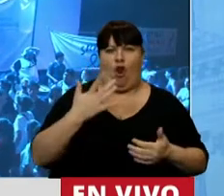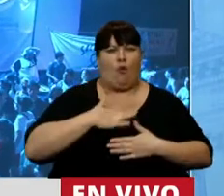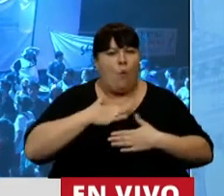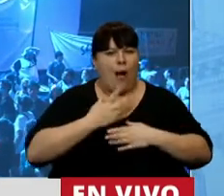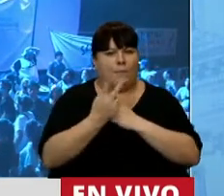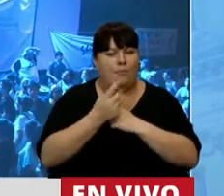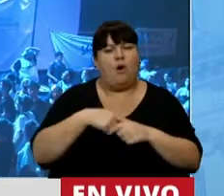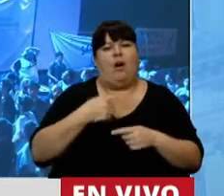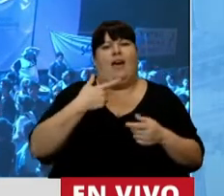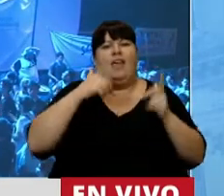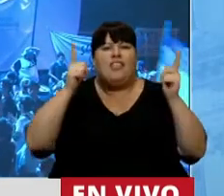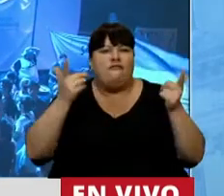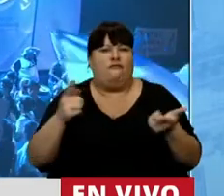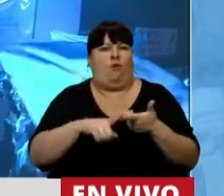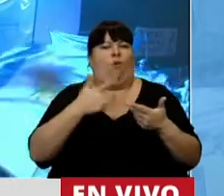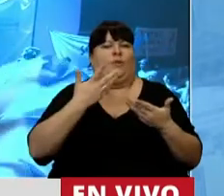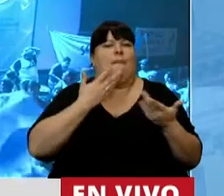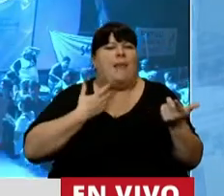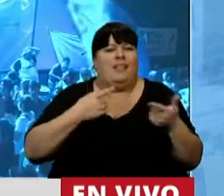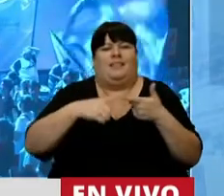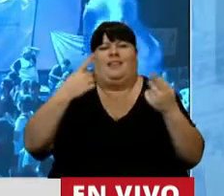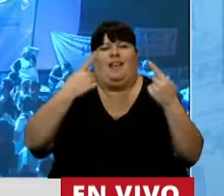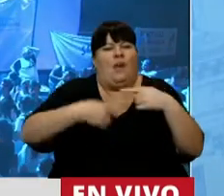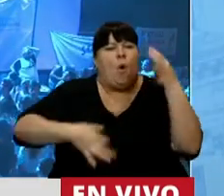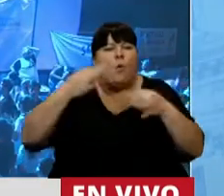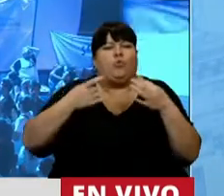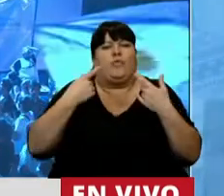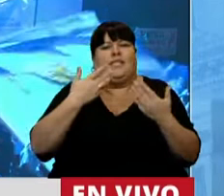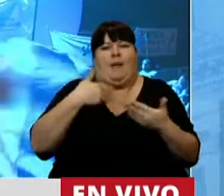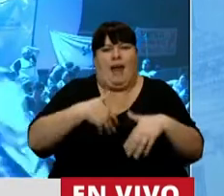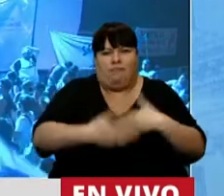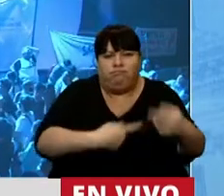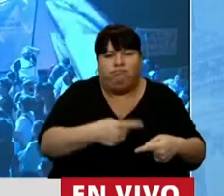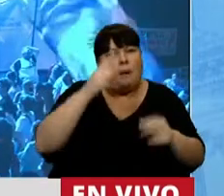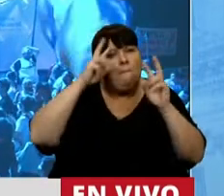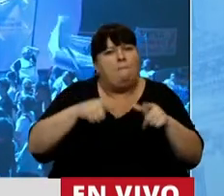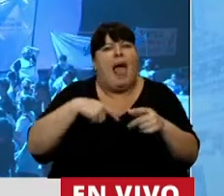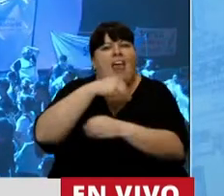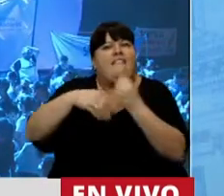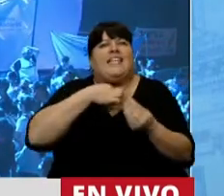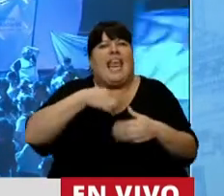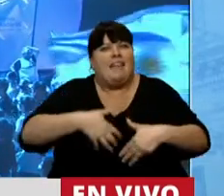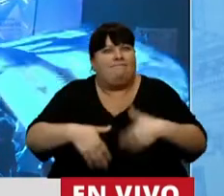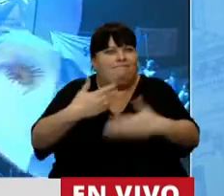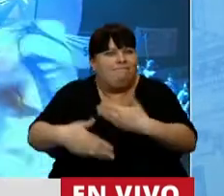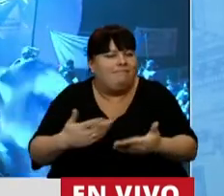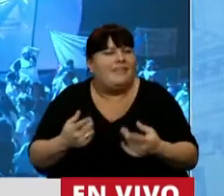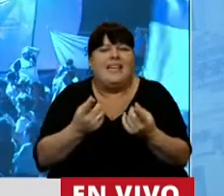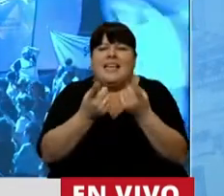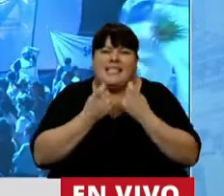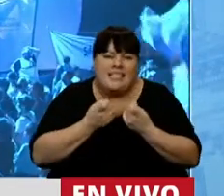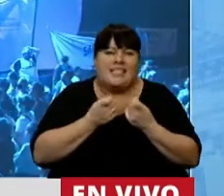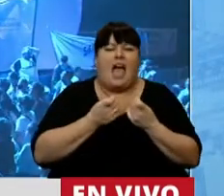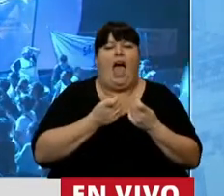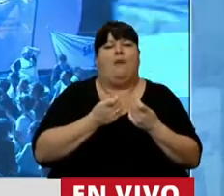cuerpos, por el derecho al goce, por el placer, por la justicia reproductiva, por la planificación de la familia. Necesitamos